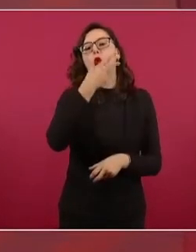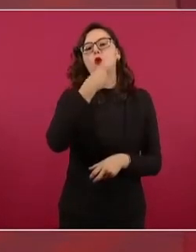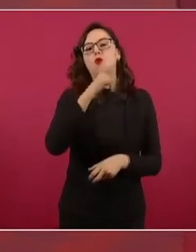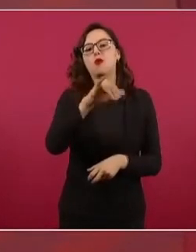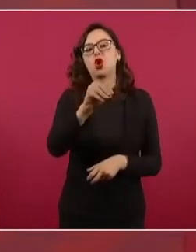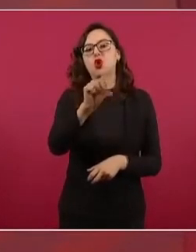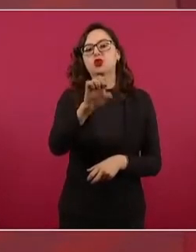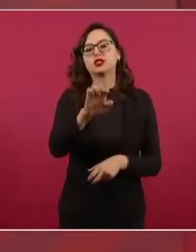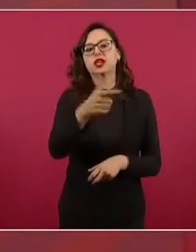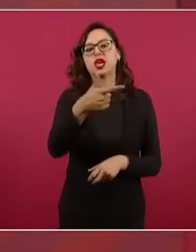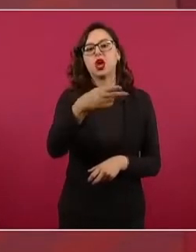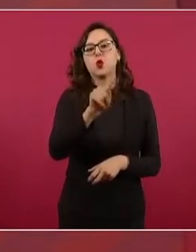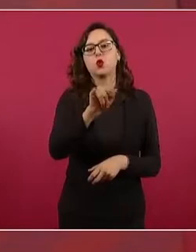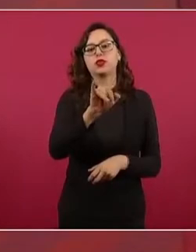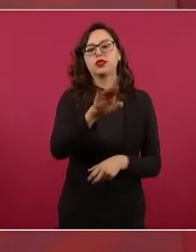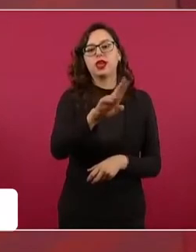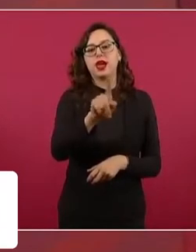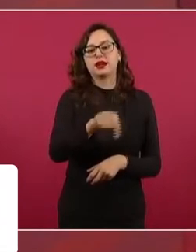investigalo.